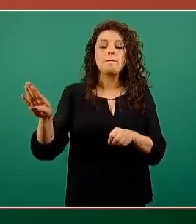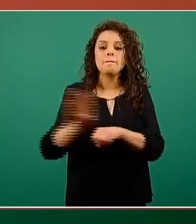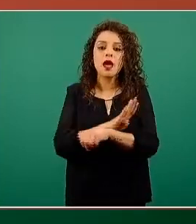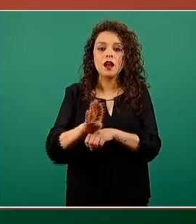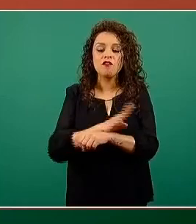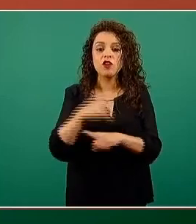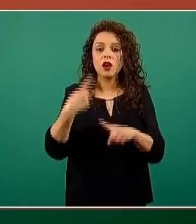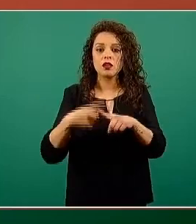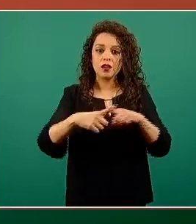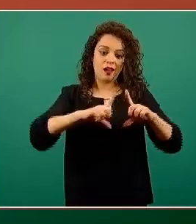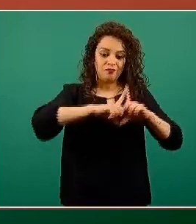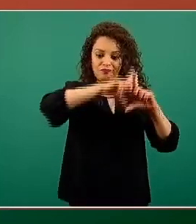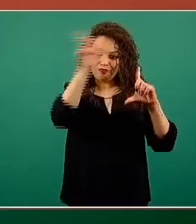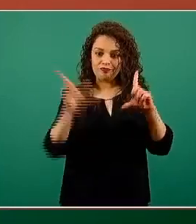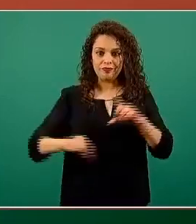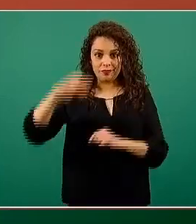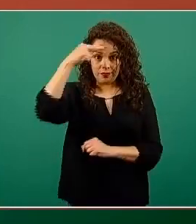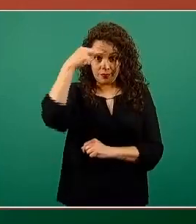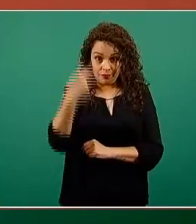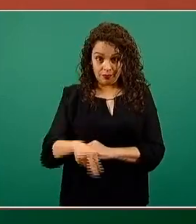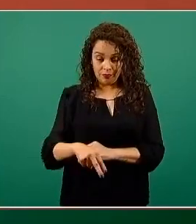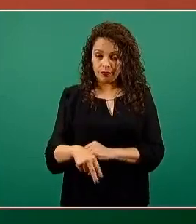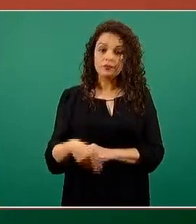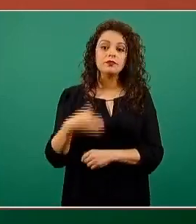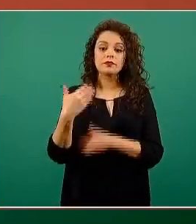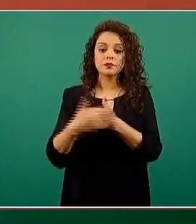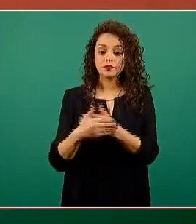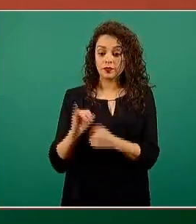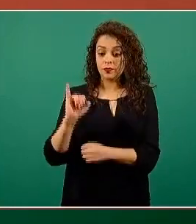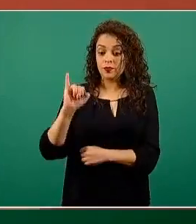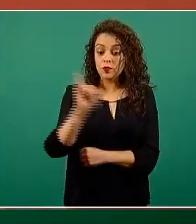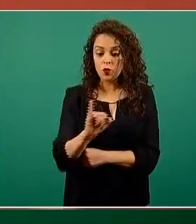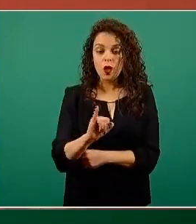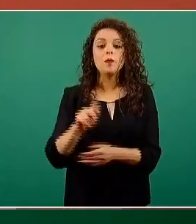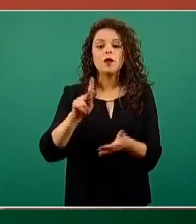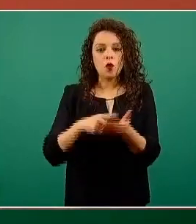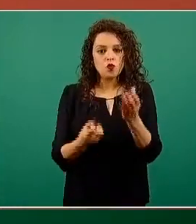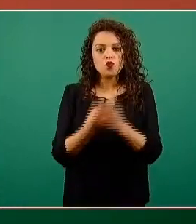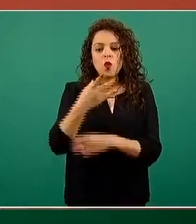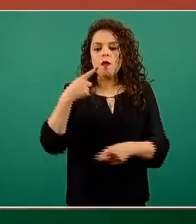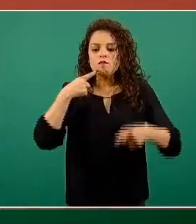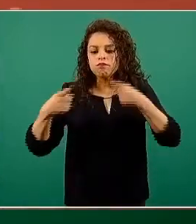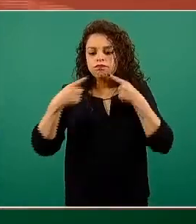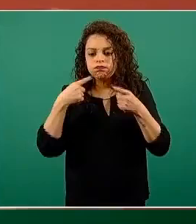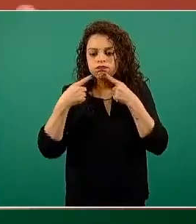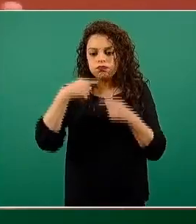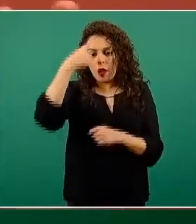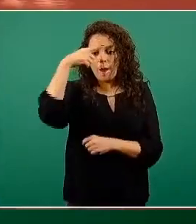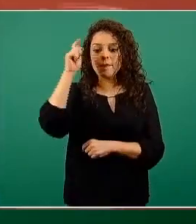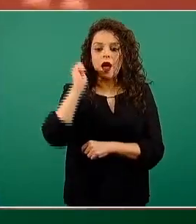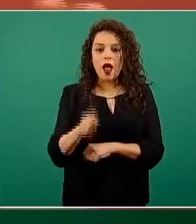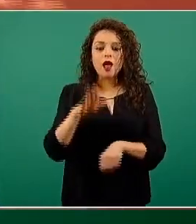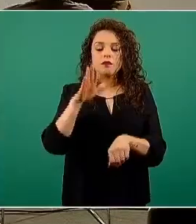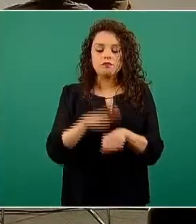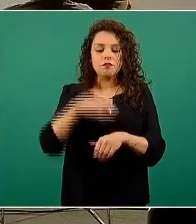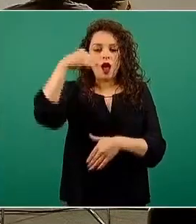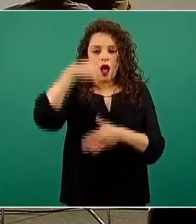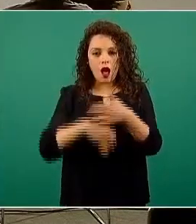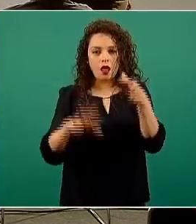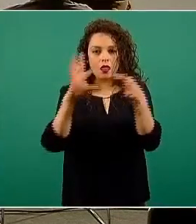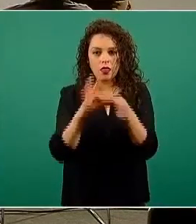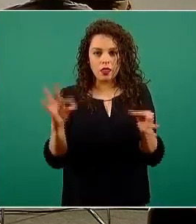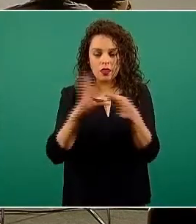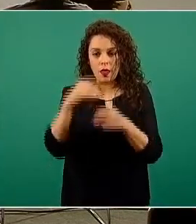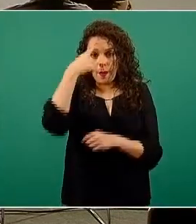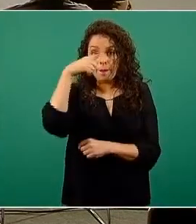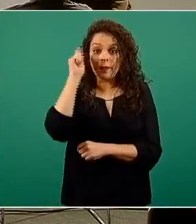Próximamente, este jueves, vamos a tener una nueva conversación para ir afinando detalles para que en su momento, cuando lleguemos a esa etapa B,